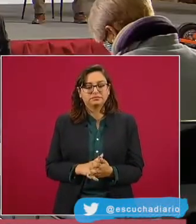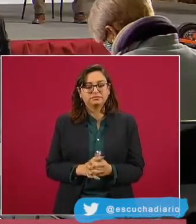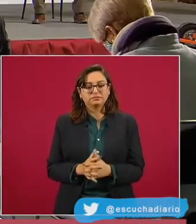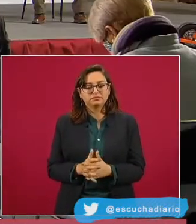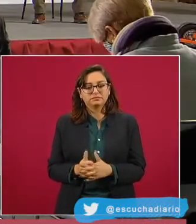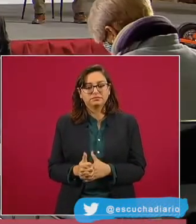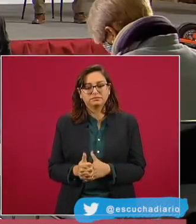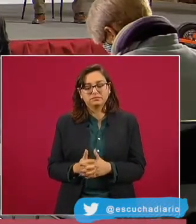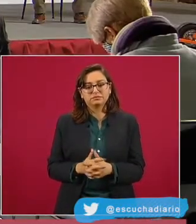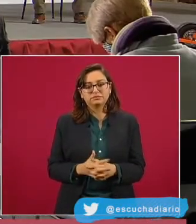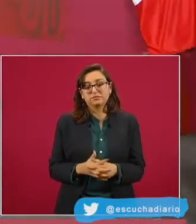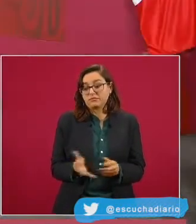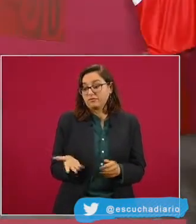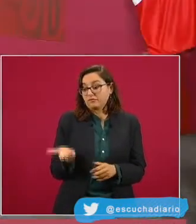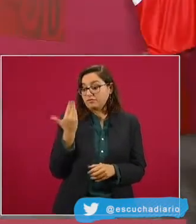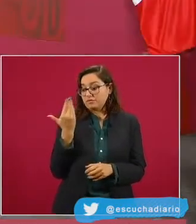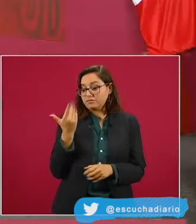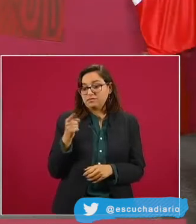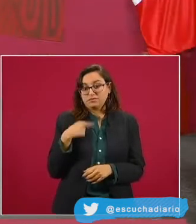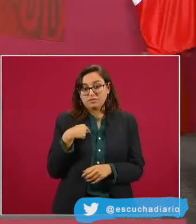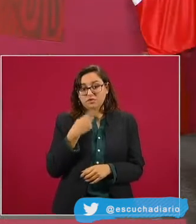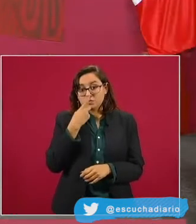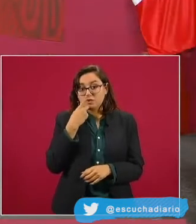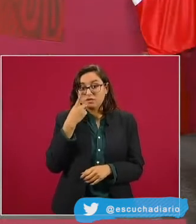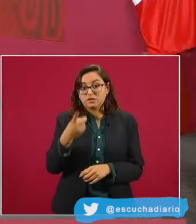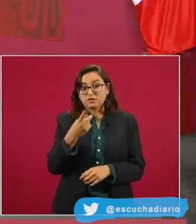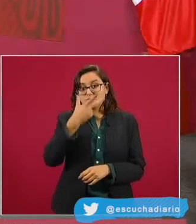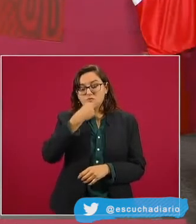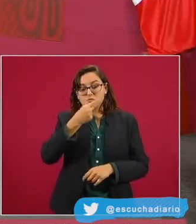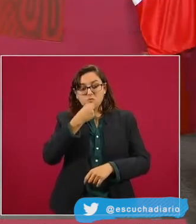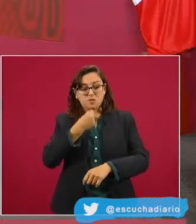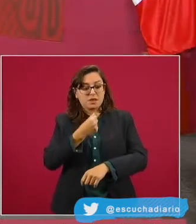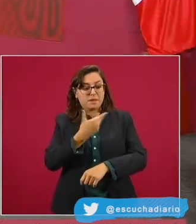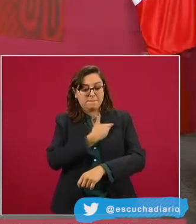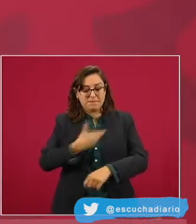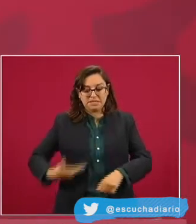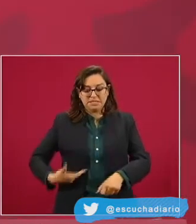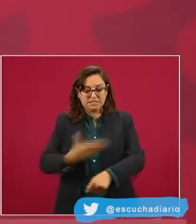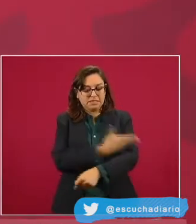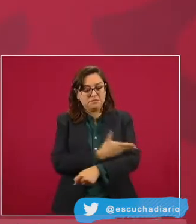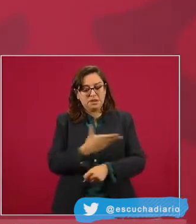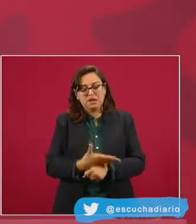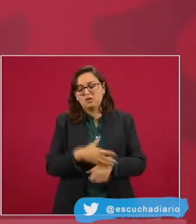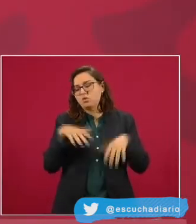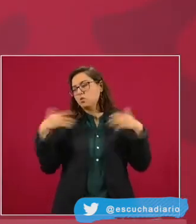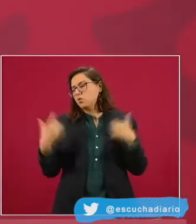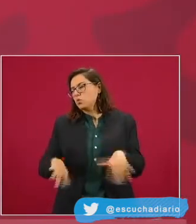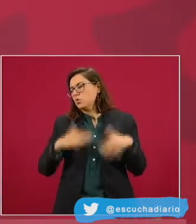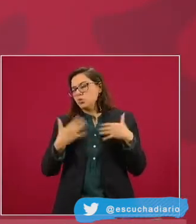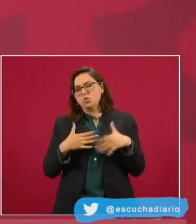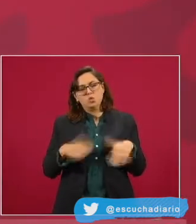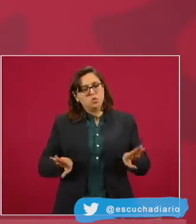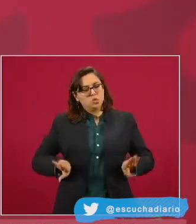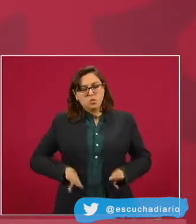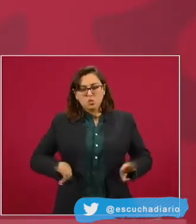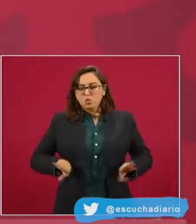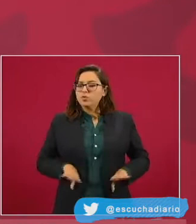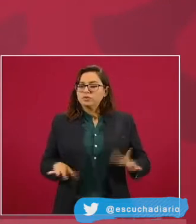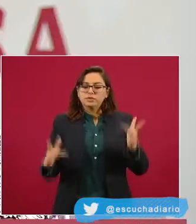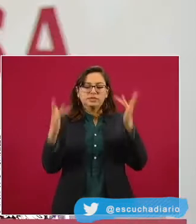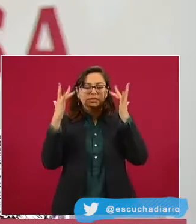presidente Madero, que era un santo apóstol de la democracia, no,